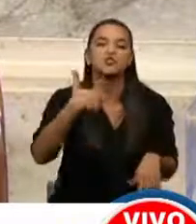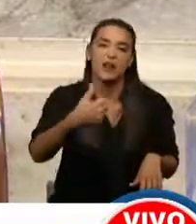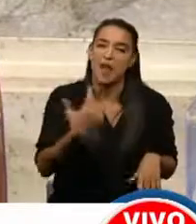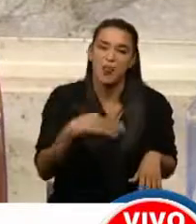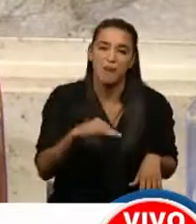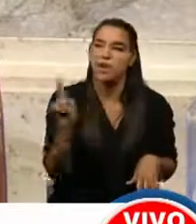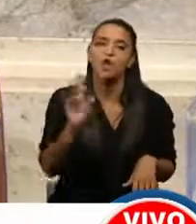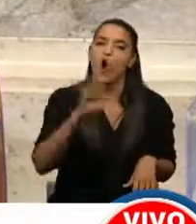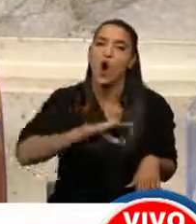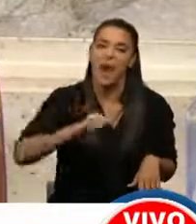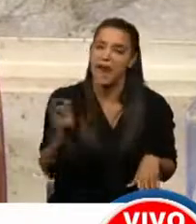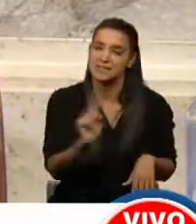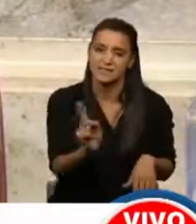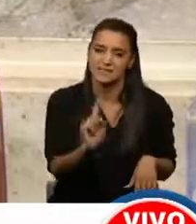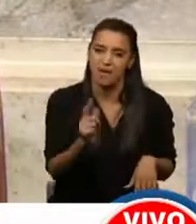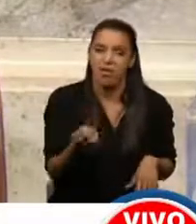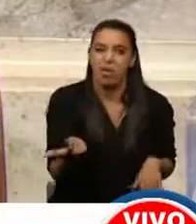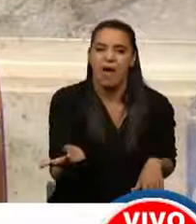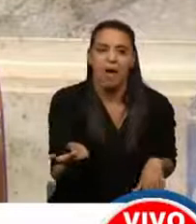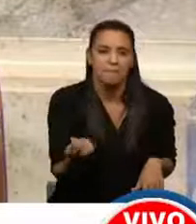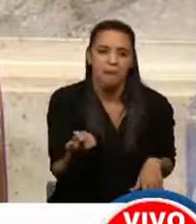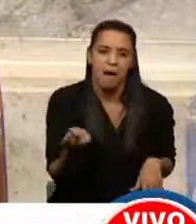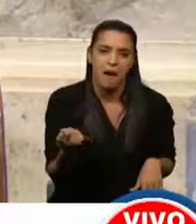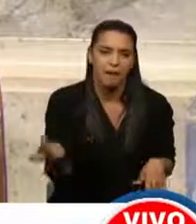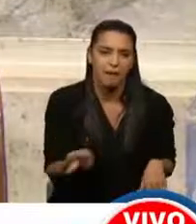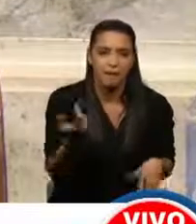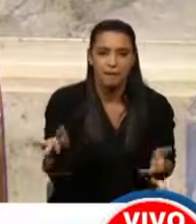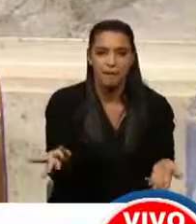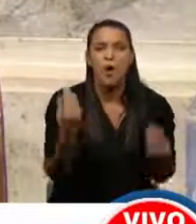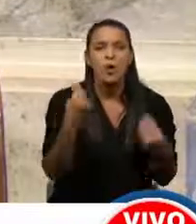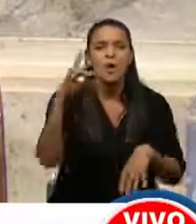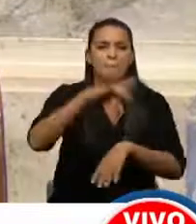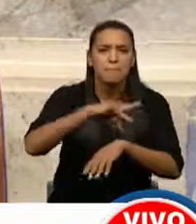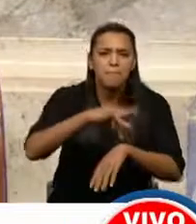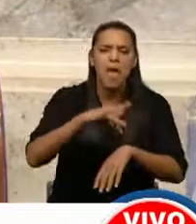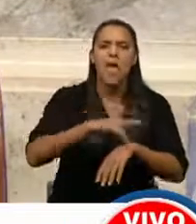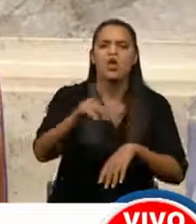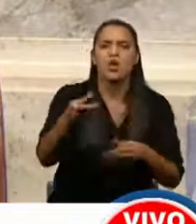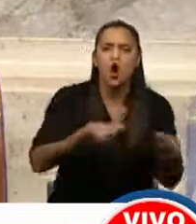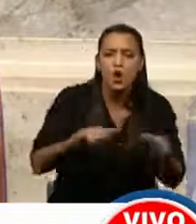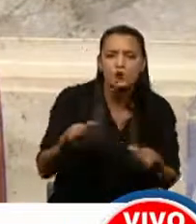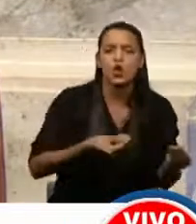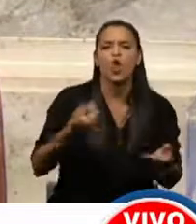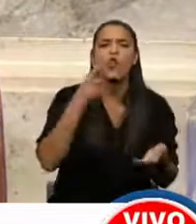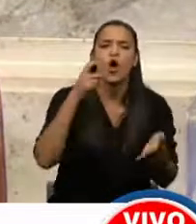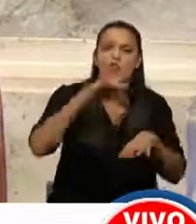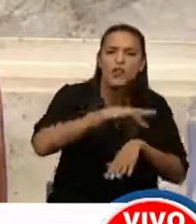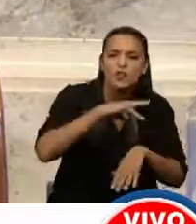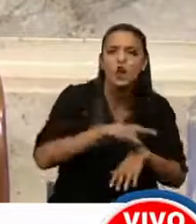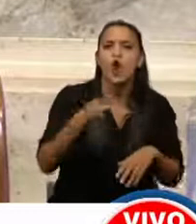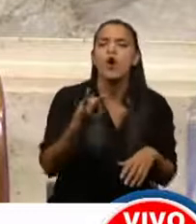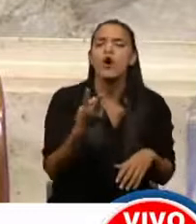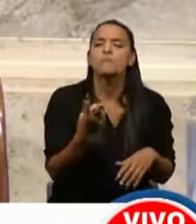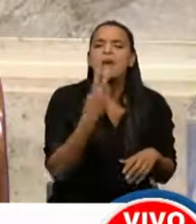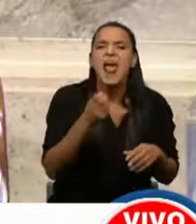no de ganancias. Porque por qué dejan afuera a los médicos, a los polmeros, a los contadores, a los odontólogos, los electricistas, por qué,